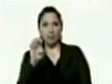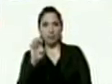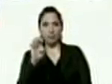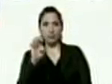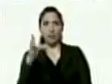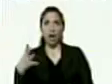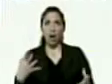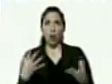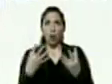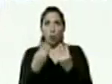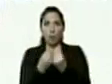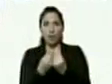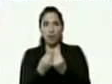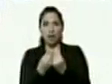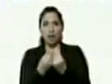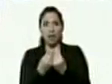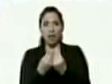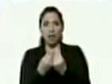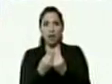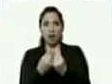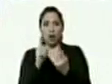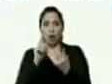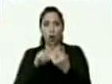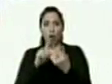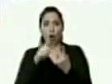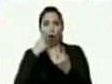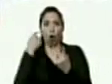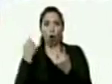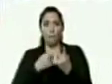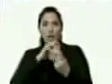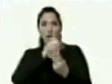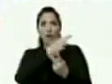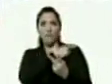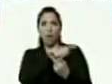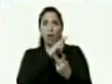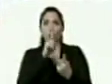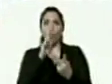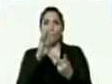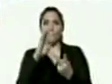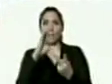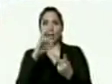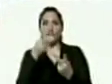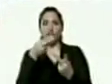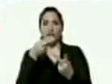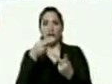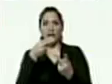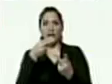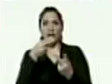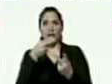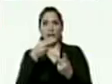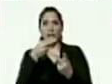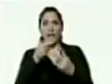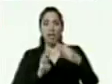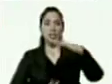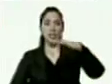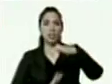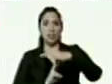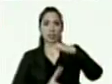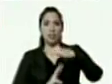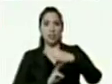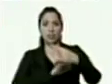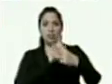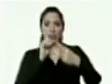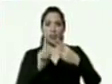acompañada de Raimer Gómez jefe de la VCH Ince Gregorio Ordaz jefe de la VCH Roberto Gómez